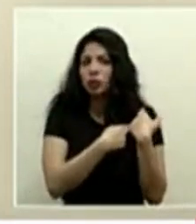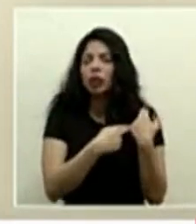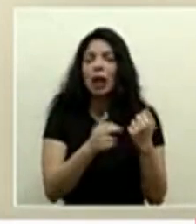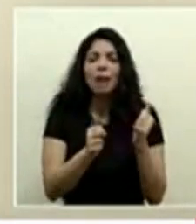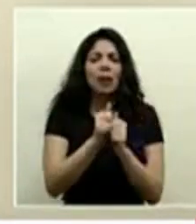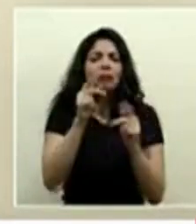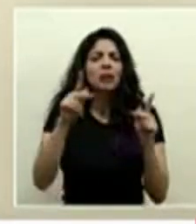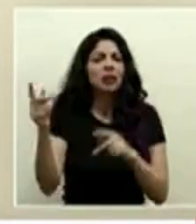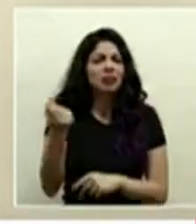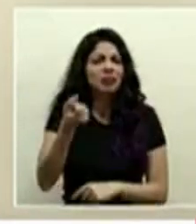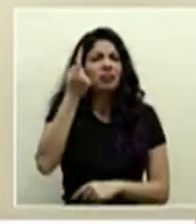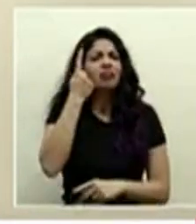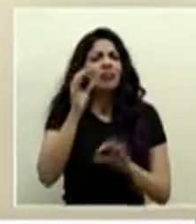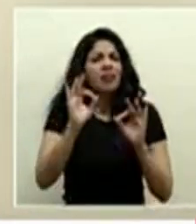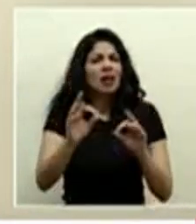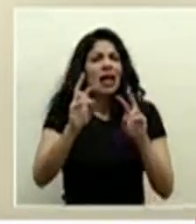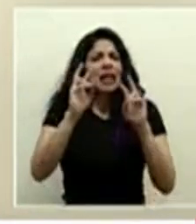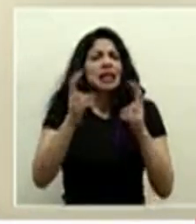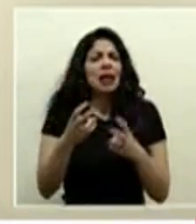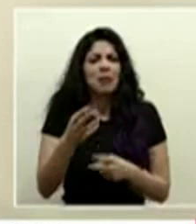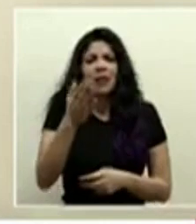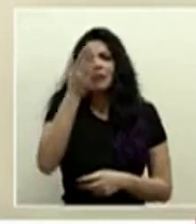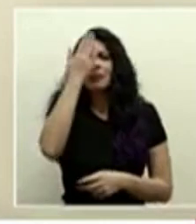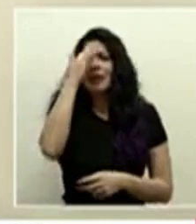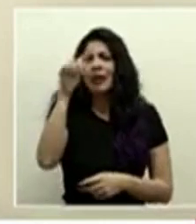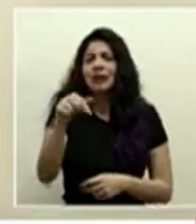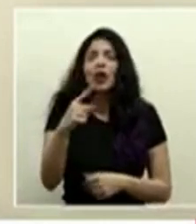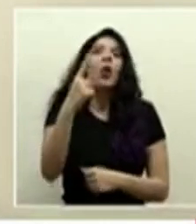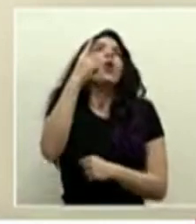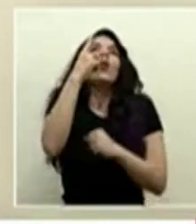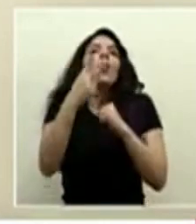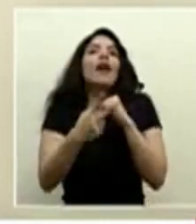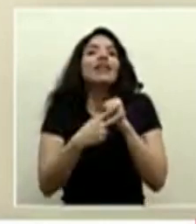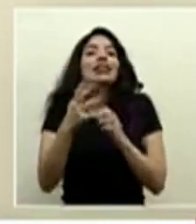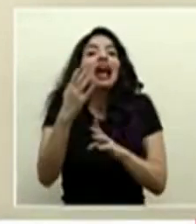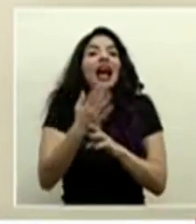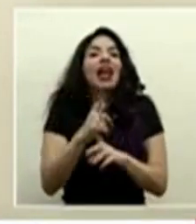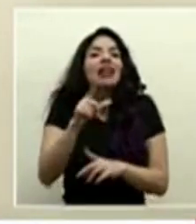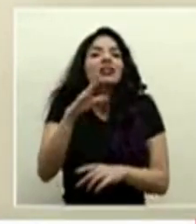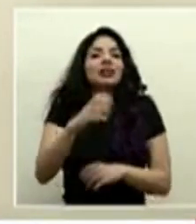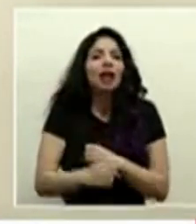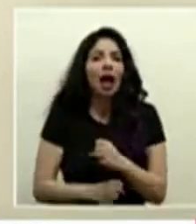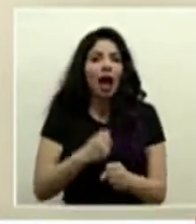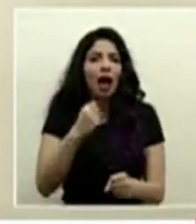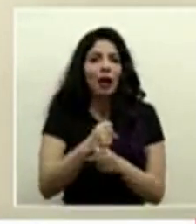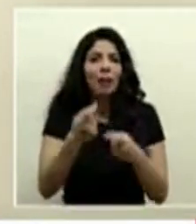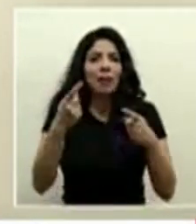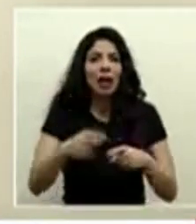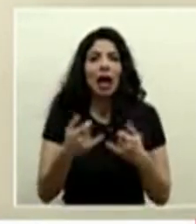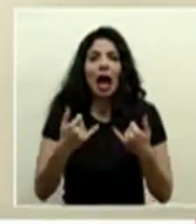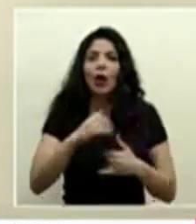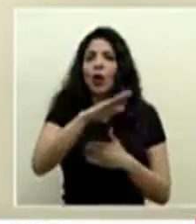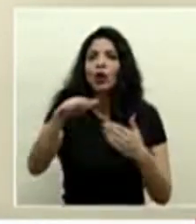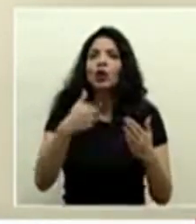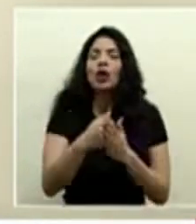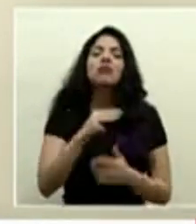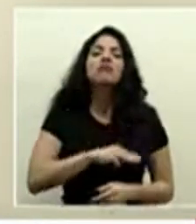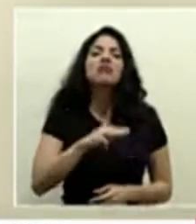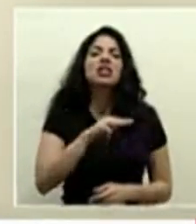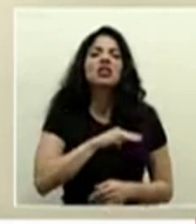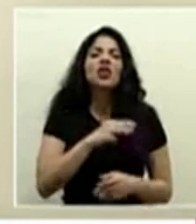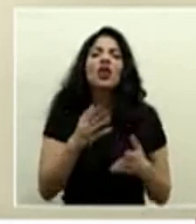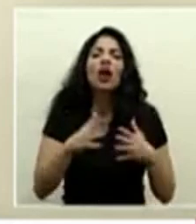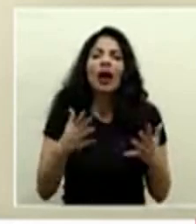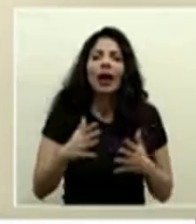entendida del tema y de que esto es una vez cada 100 años posiblemente y que estamos en una misión acá de llevar